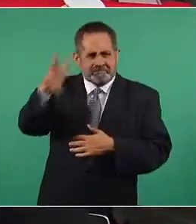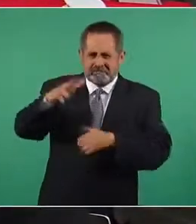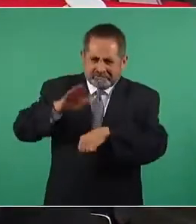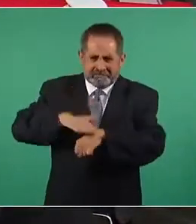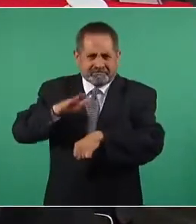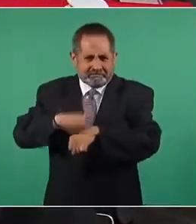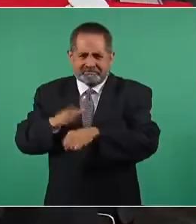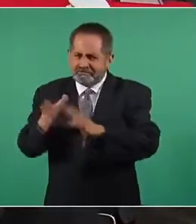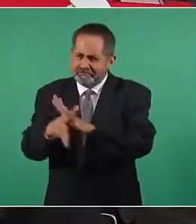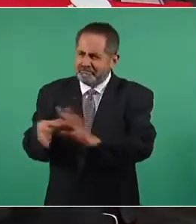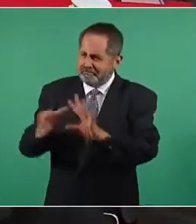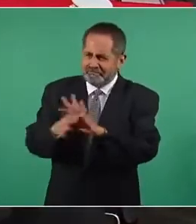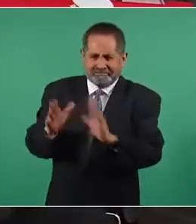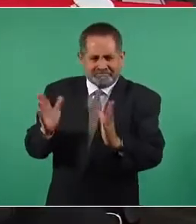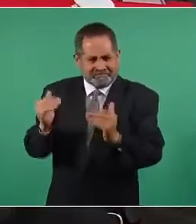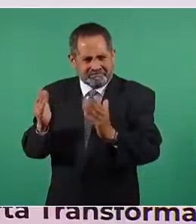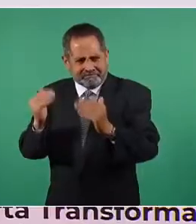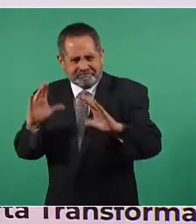gente